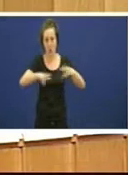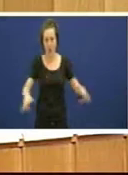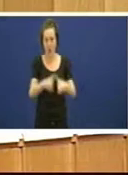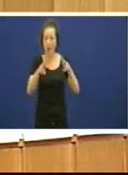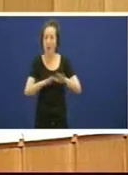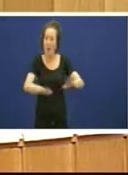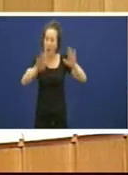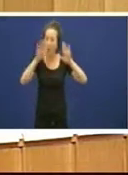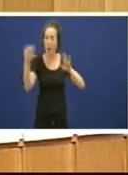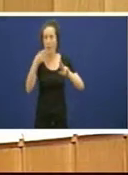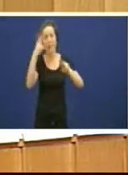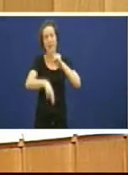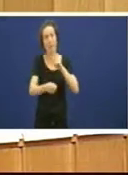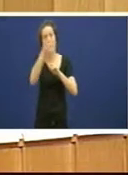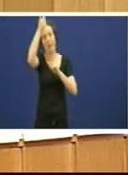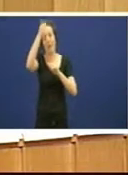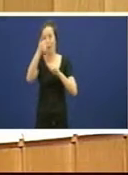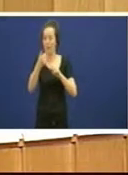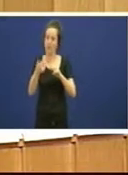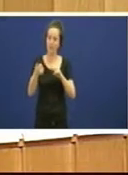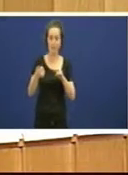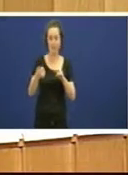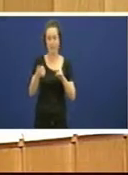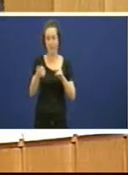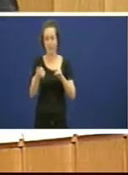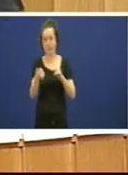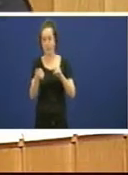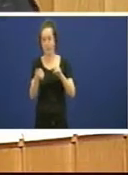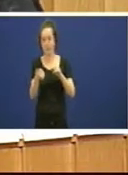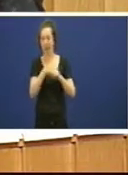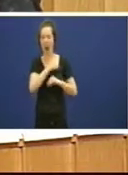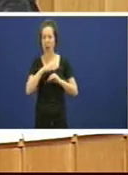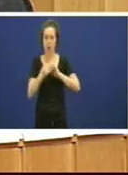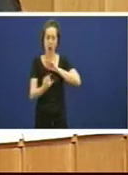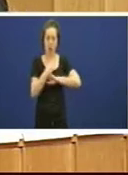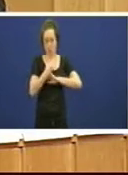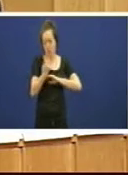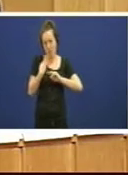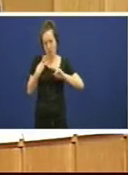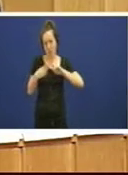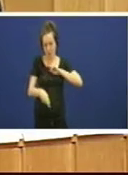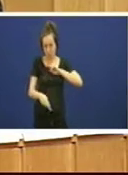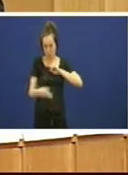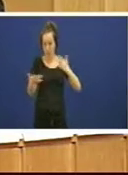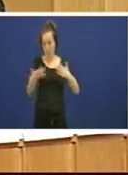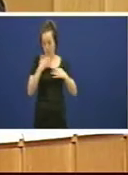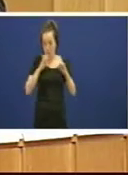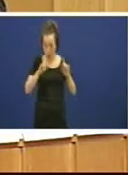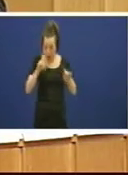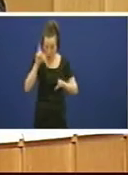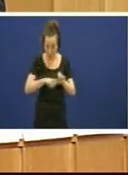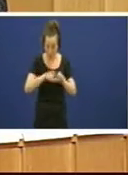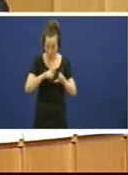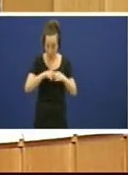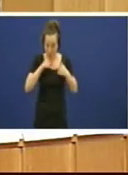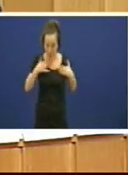debemos enganar non nos debemos enganar de acordo coa participación que tenoxe Nova Caixa Galicia no